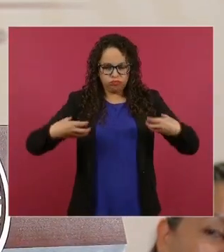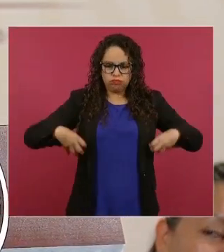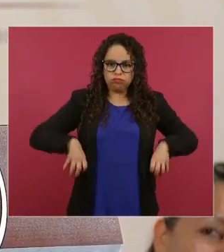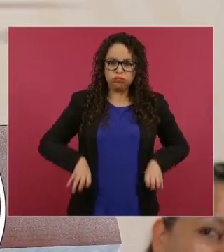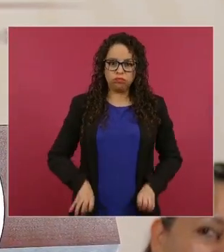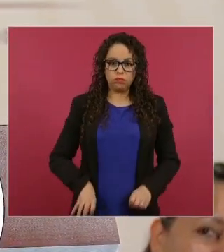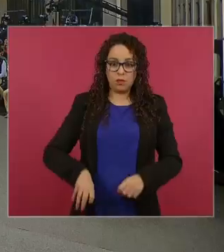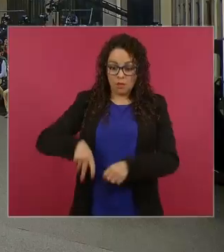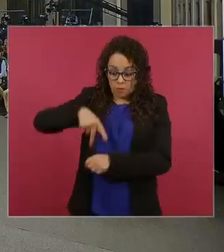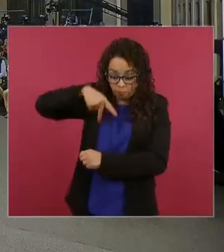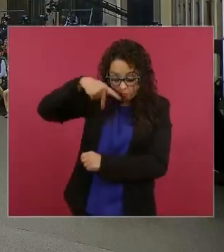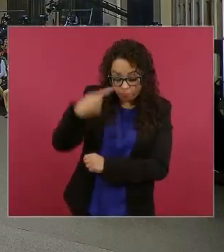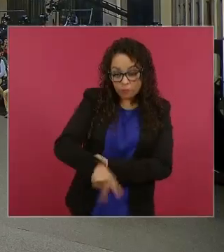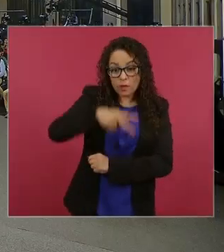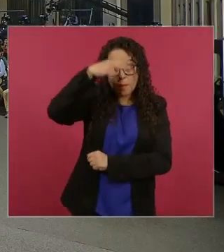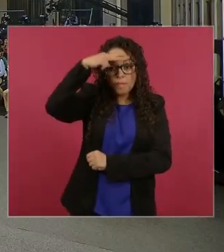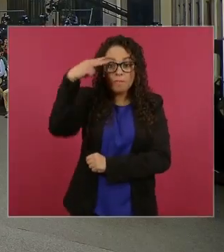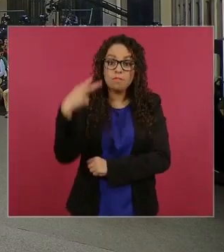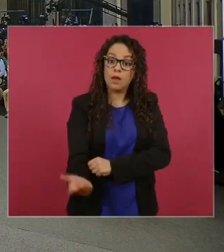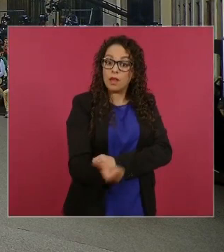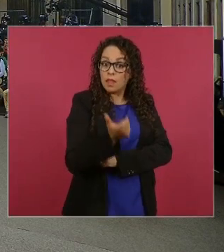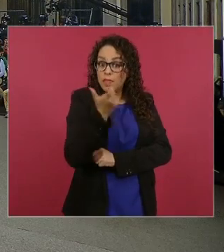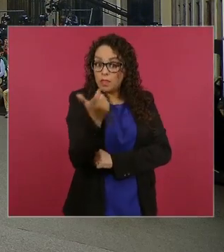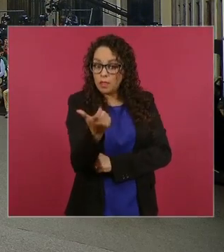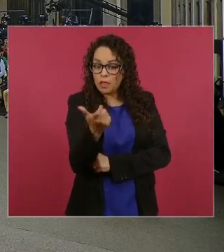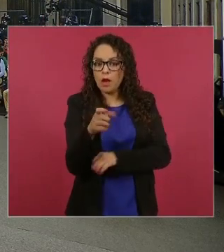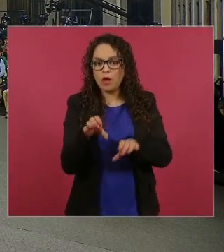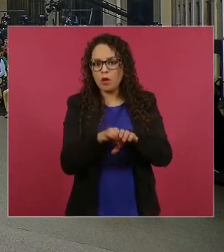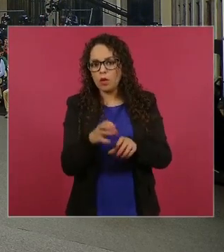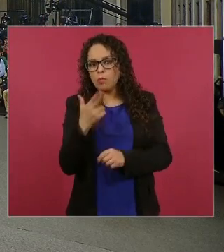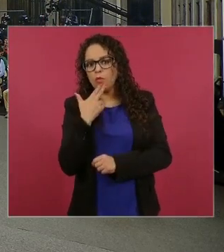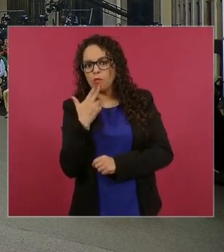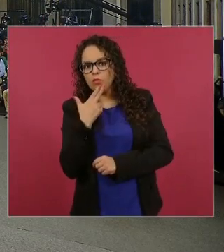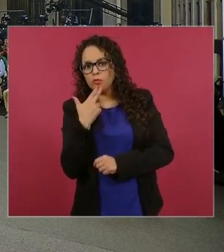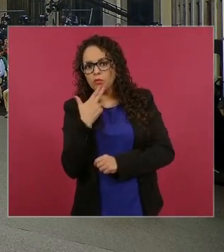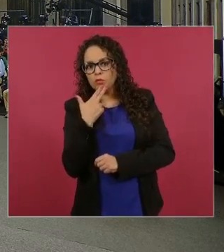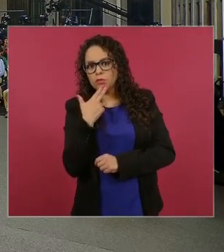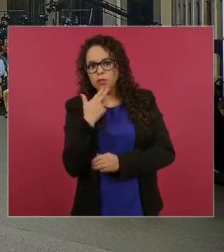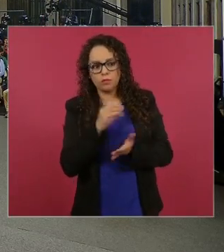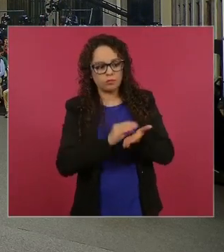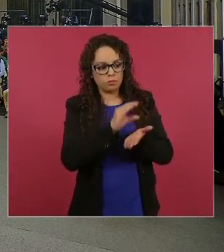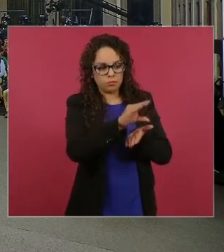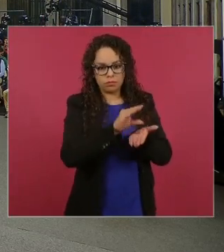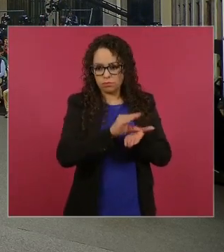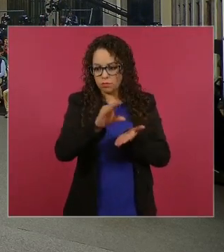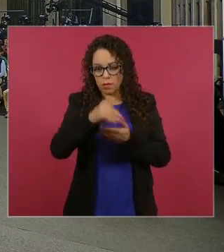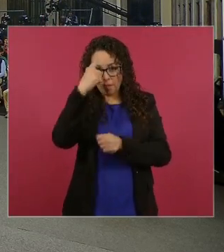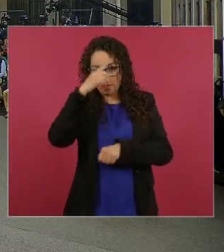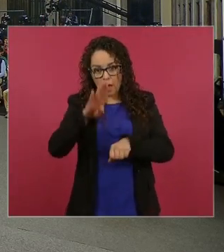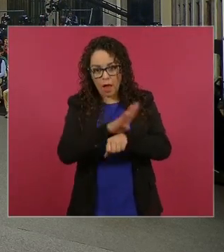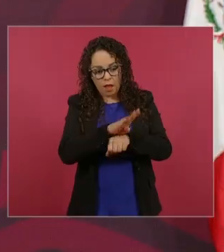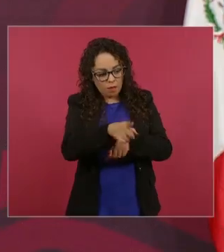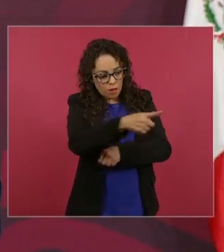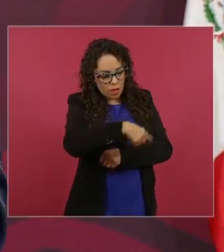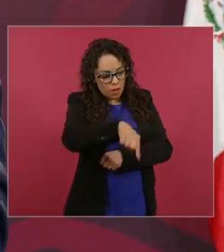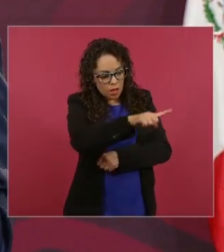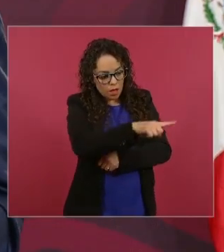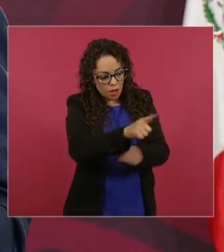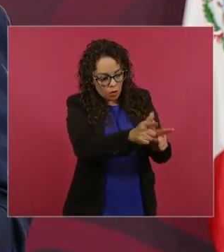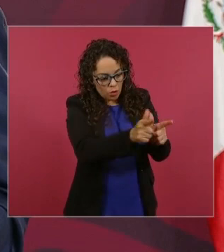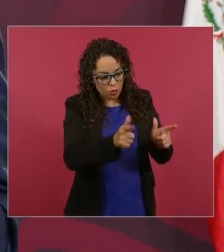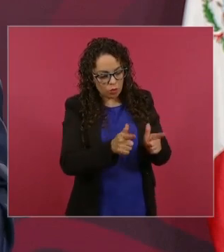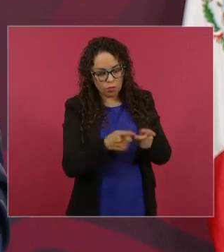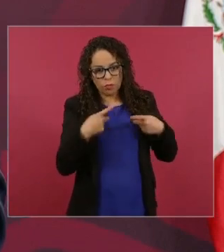todos sólo para beneficio de unos cuantos? ¿cómo es que se entregaban las riquezas de